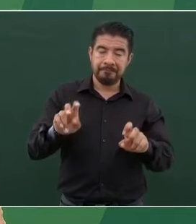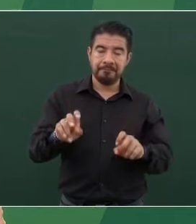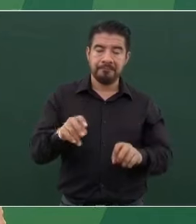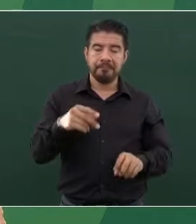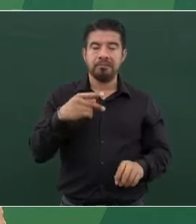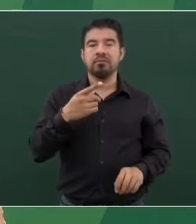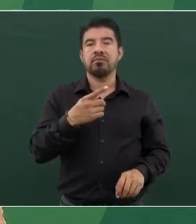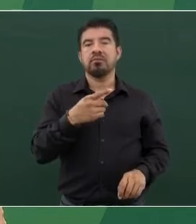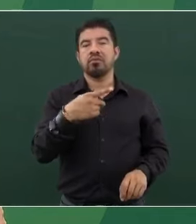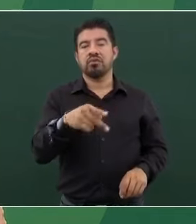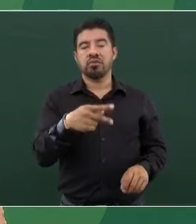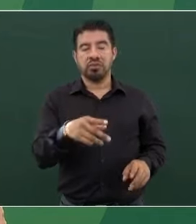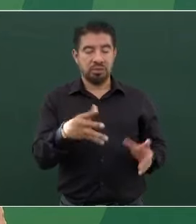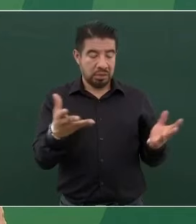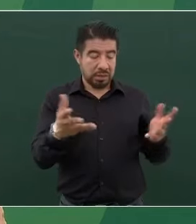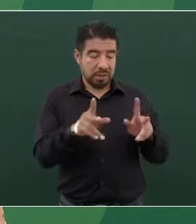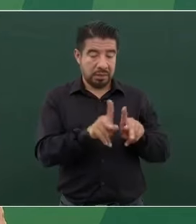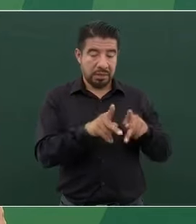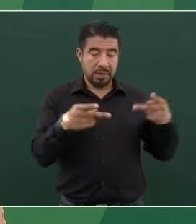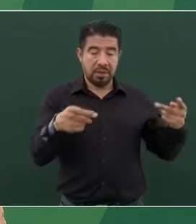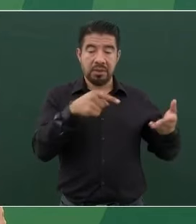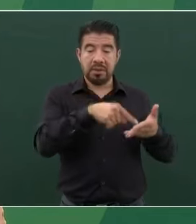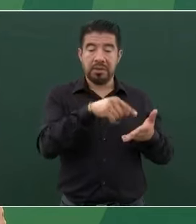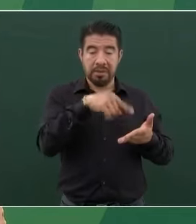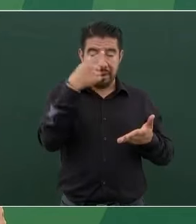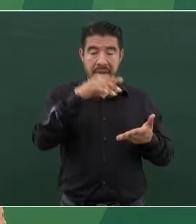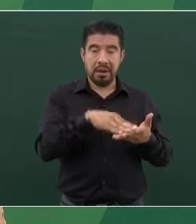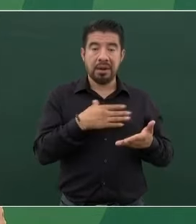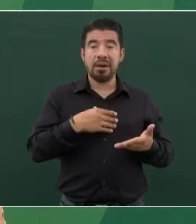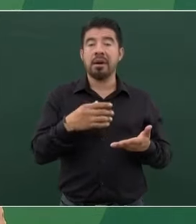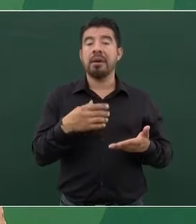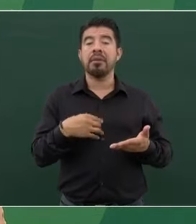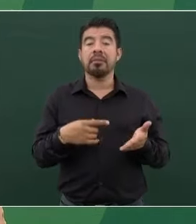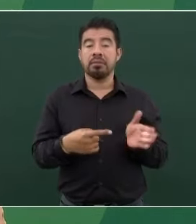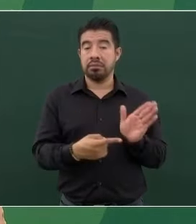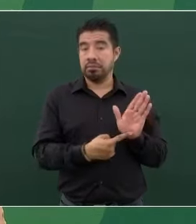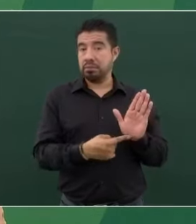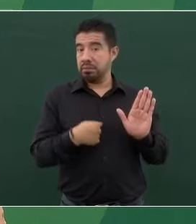un medio para chantajear.